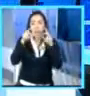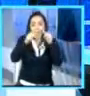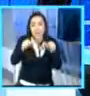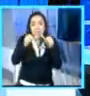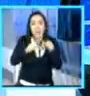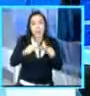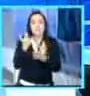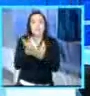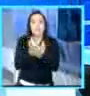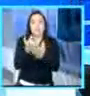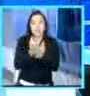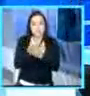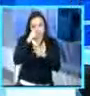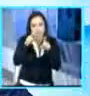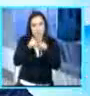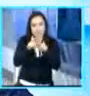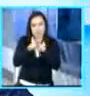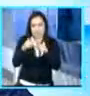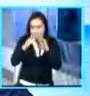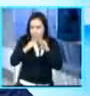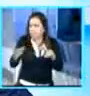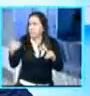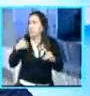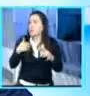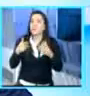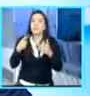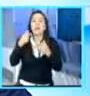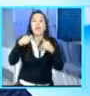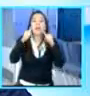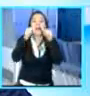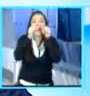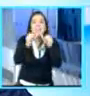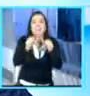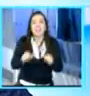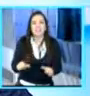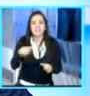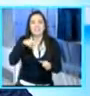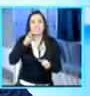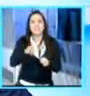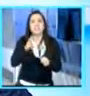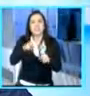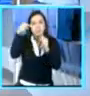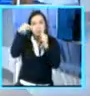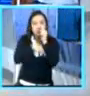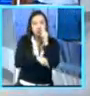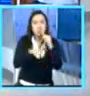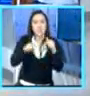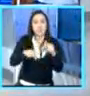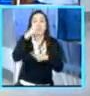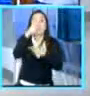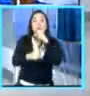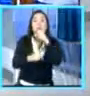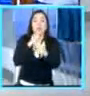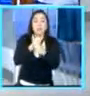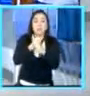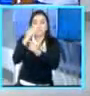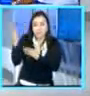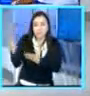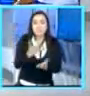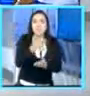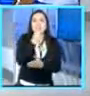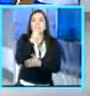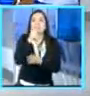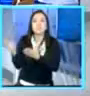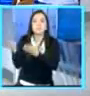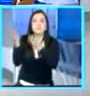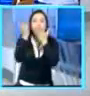económico, que nuevamente también está compartiendo mesa con nosotros, haciendo un análisis de todo lo que se va a esperar para el próximo año, sea quien sea que asuma la